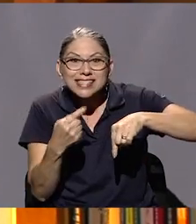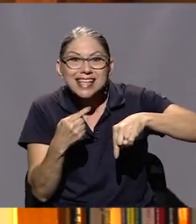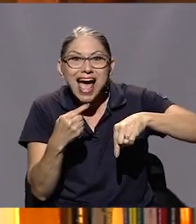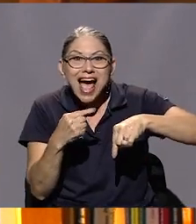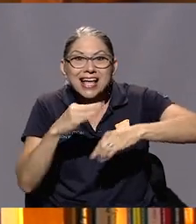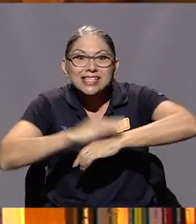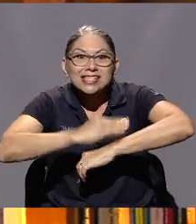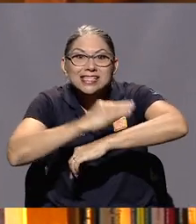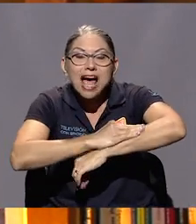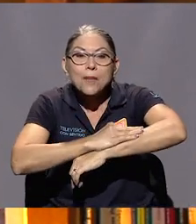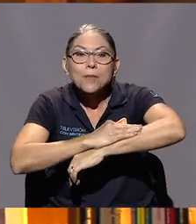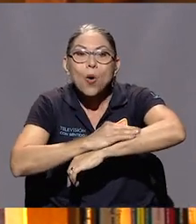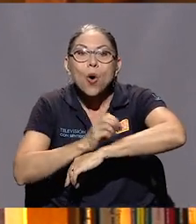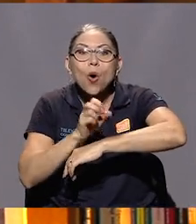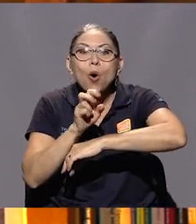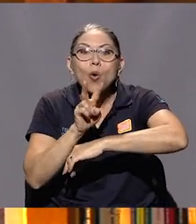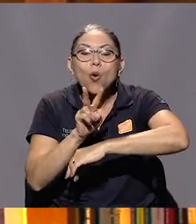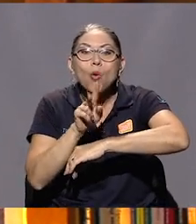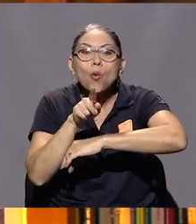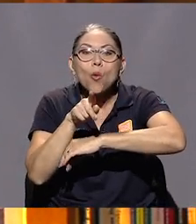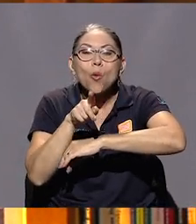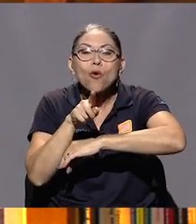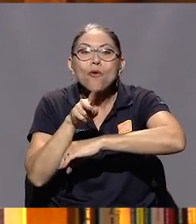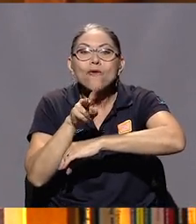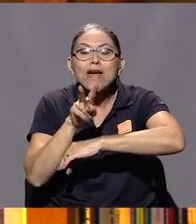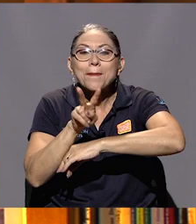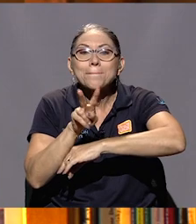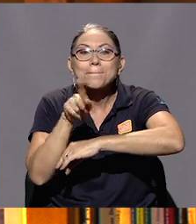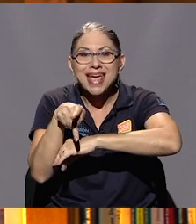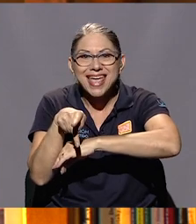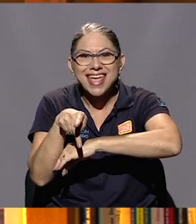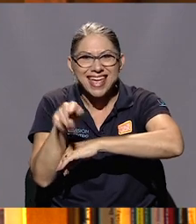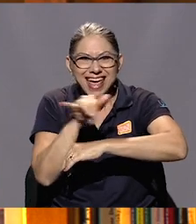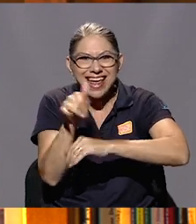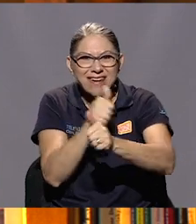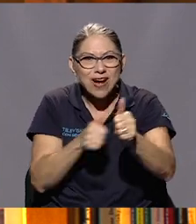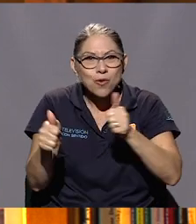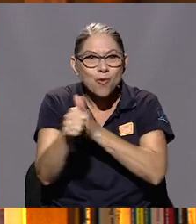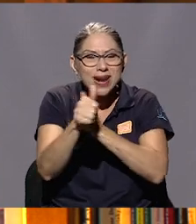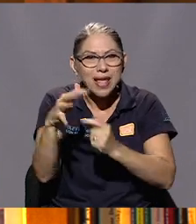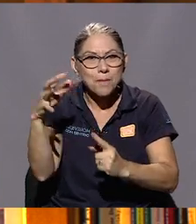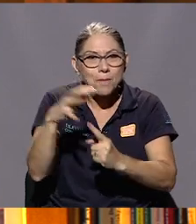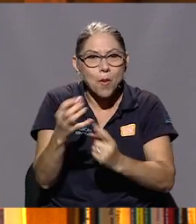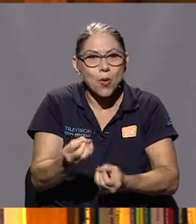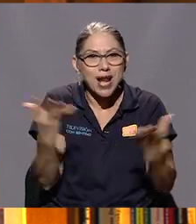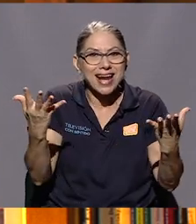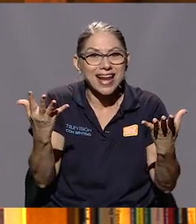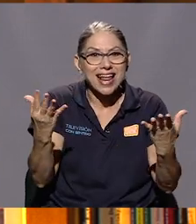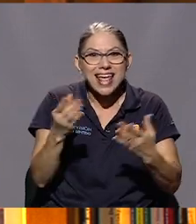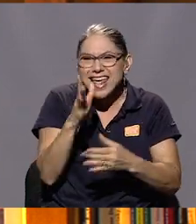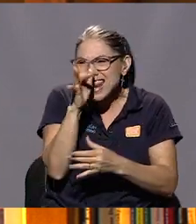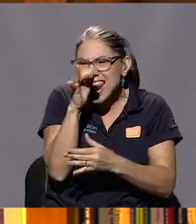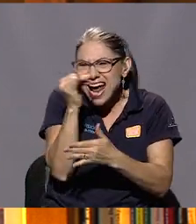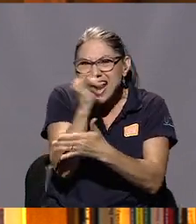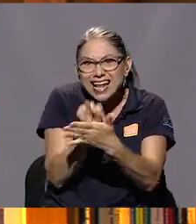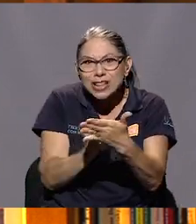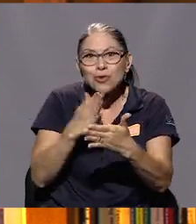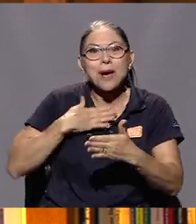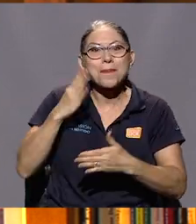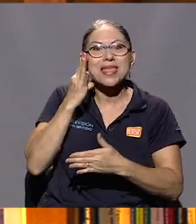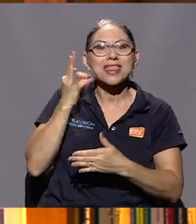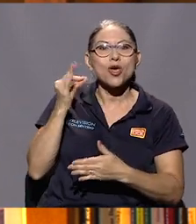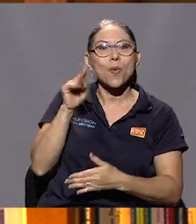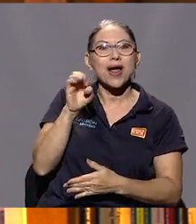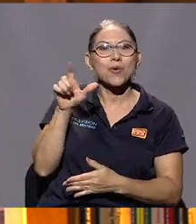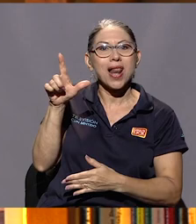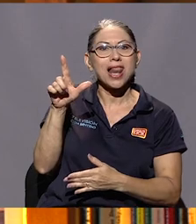UVP, que era vanguardia popular, y la caricatura era una caricatura, digamos, de mi tío Manuel. Y un día yo